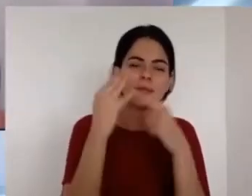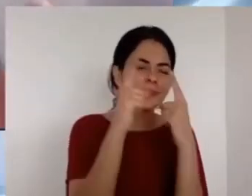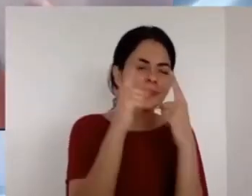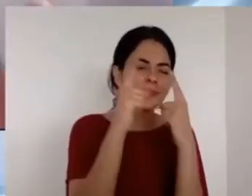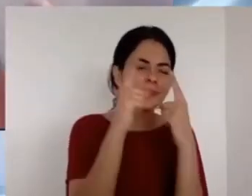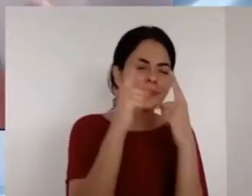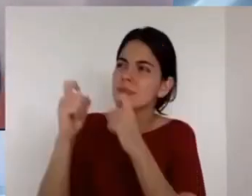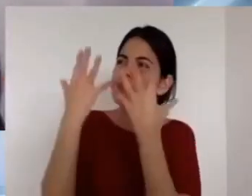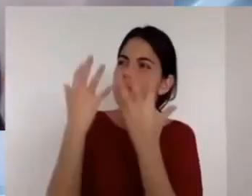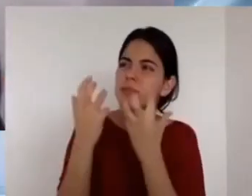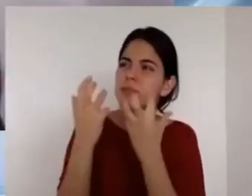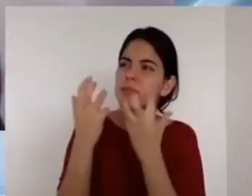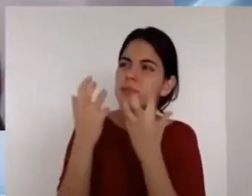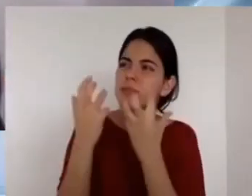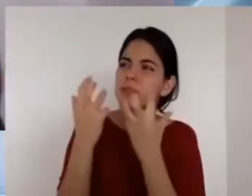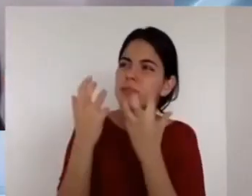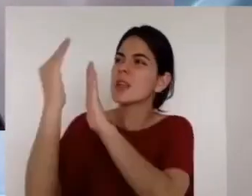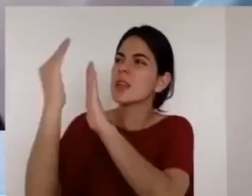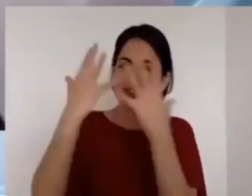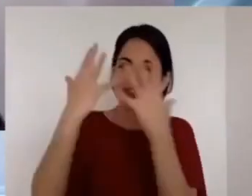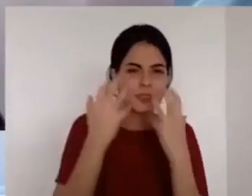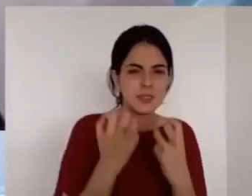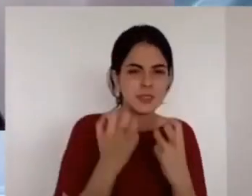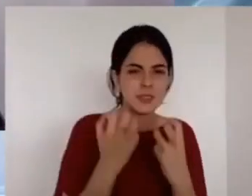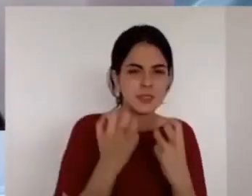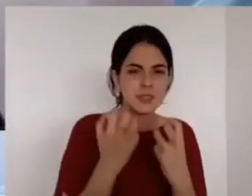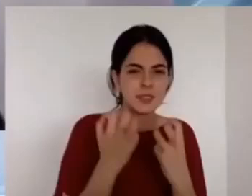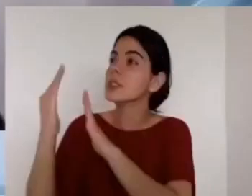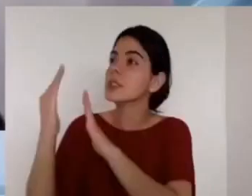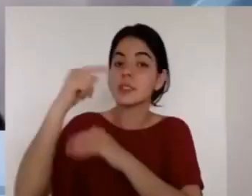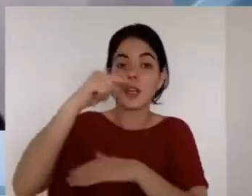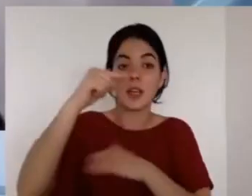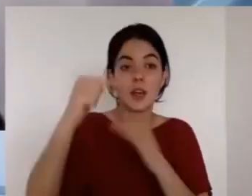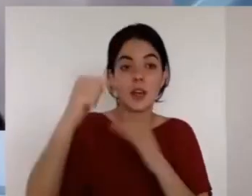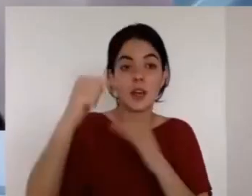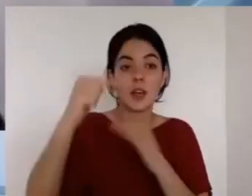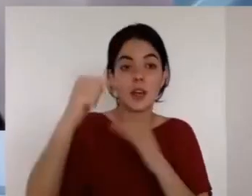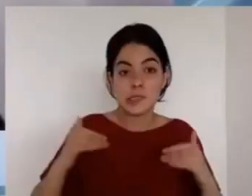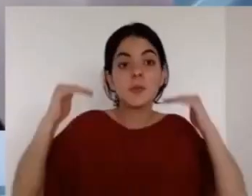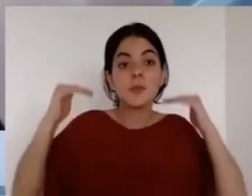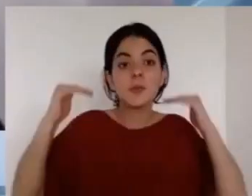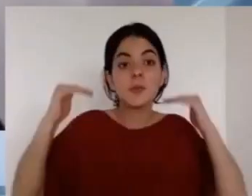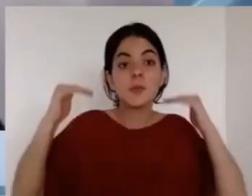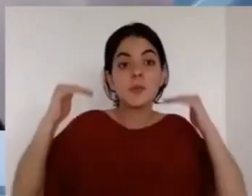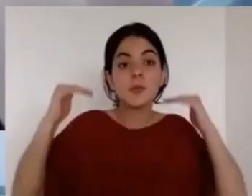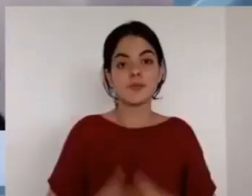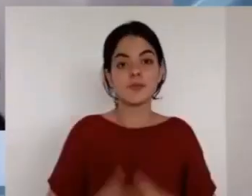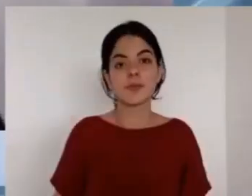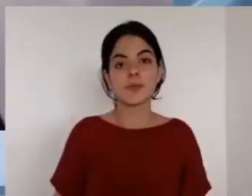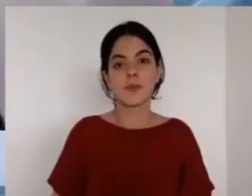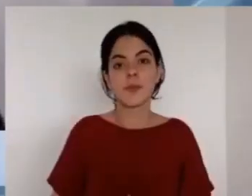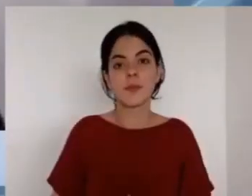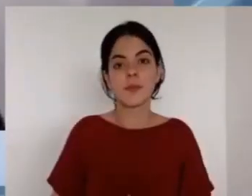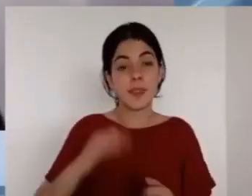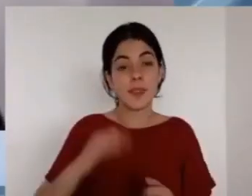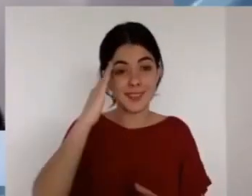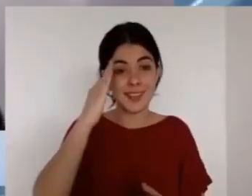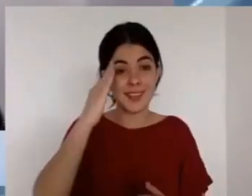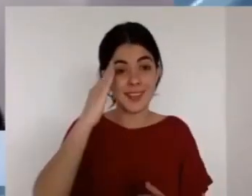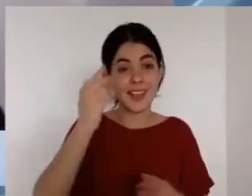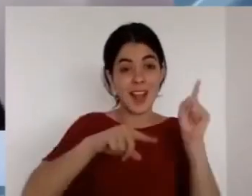Señor con gratitud quiere decir que hay momentos en que estamos afuera y vamos a entrar en la presencia